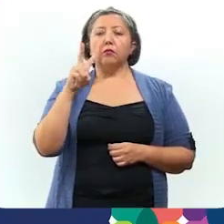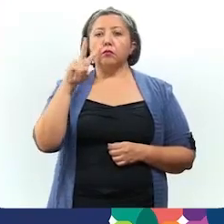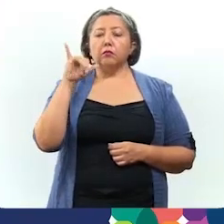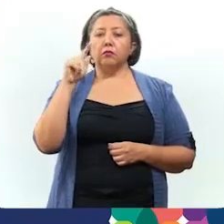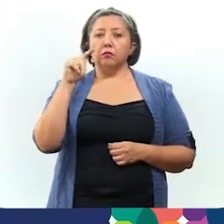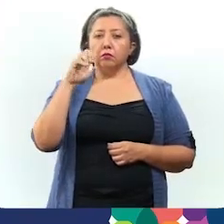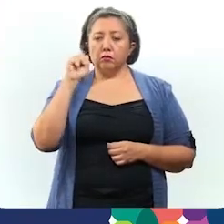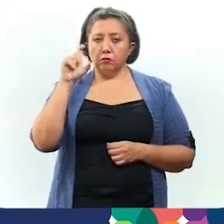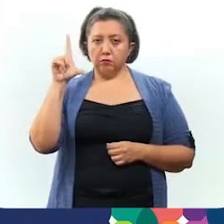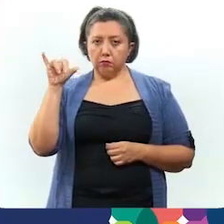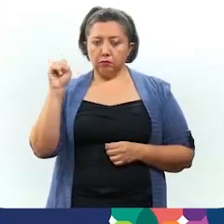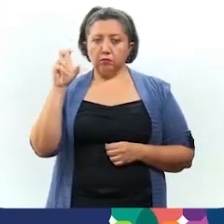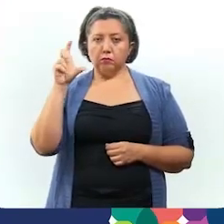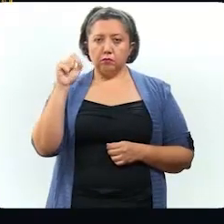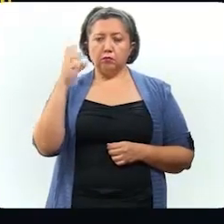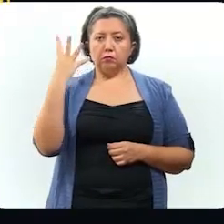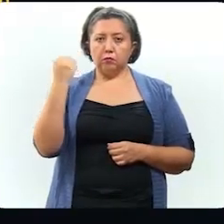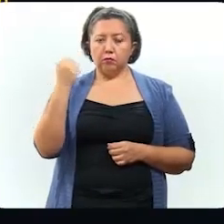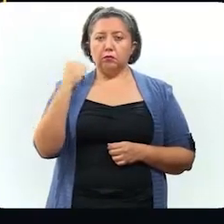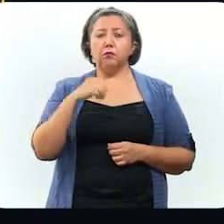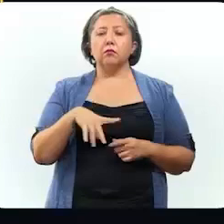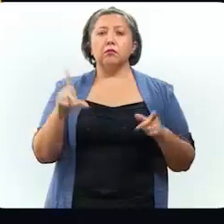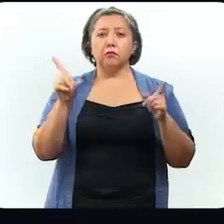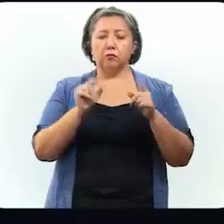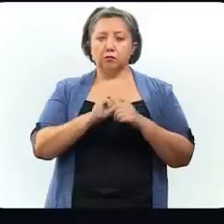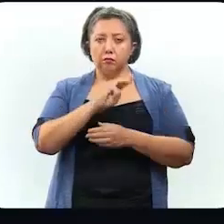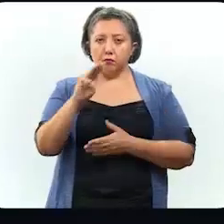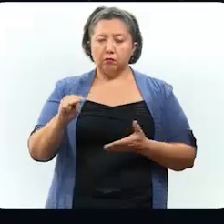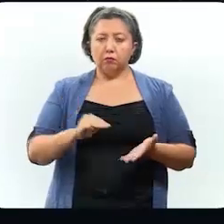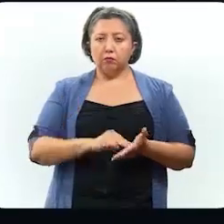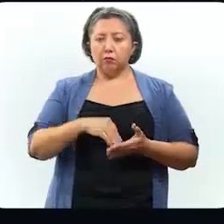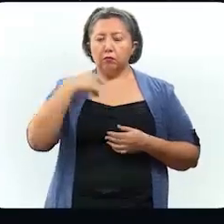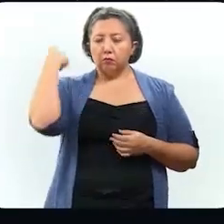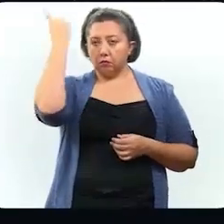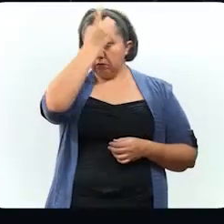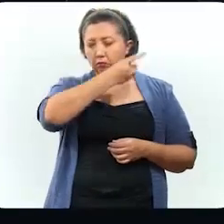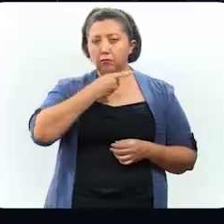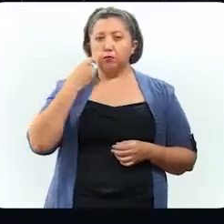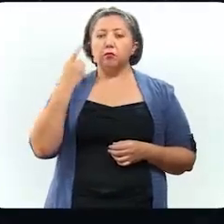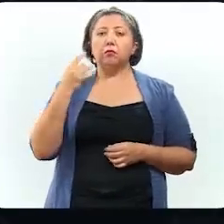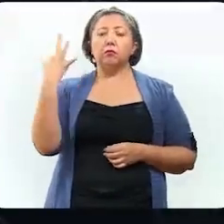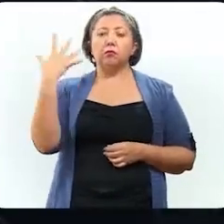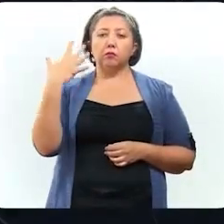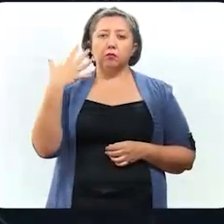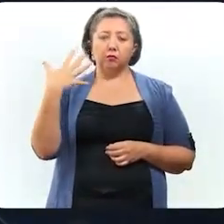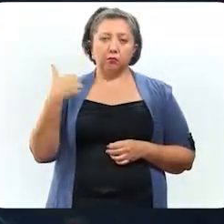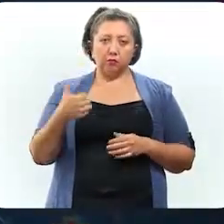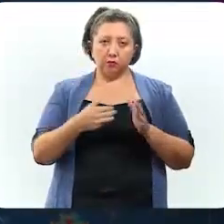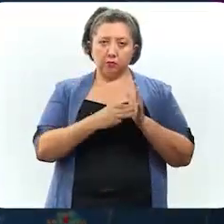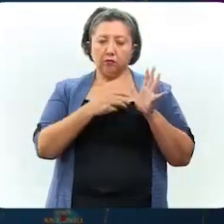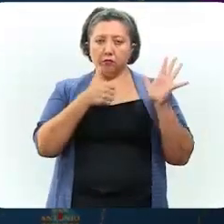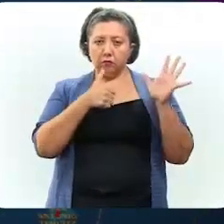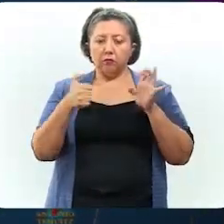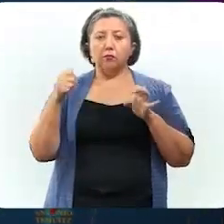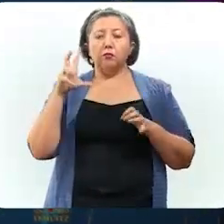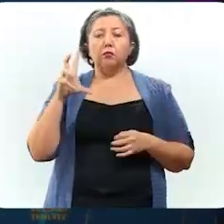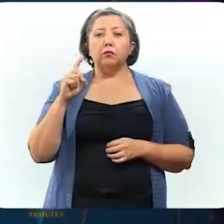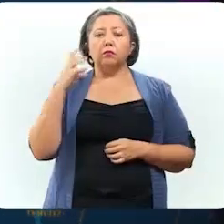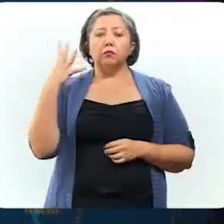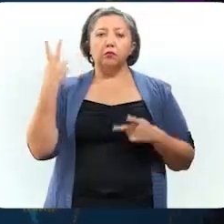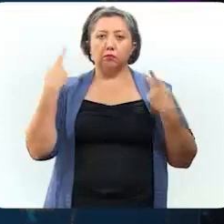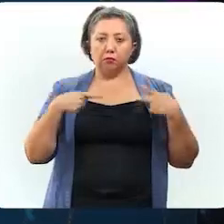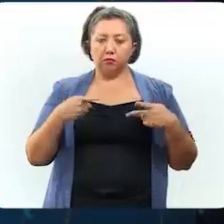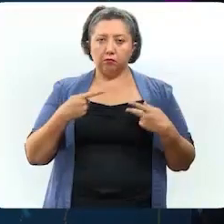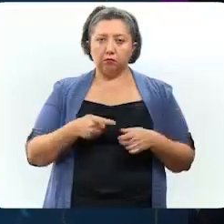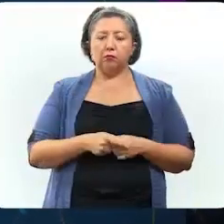Vicente Solís, veintinueve, Específicamente en Mérida se han diagnosticado cincuenta y seis mil seiscientos treinta y cuatro